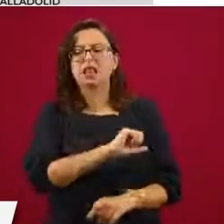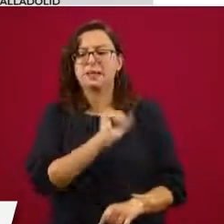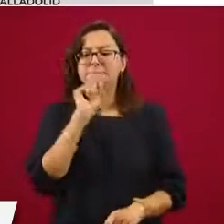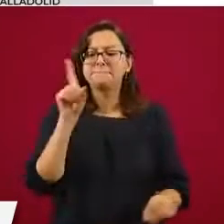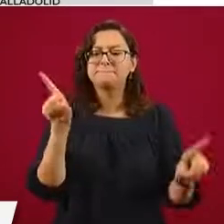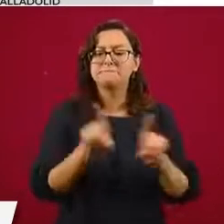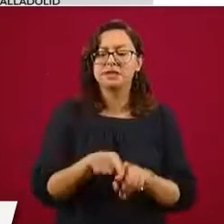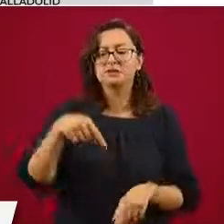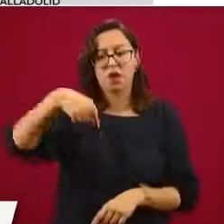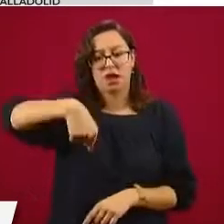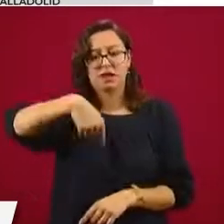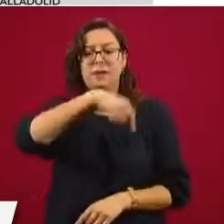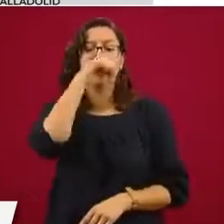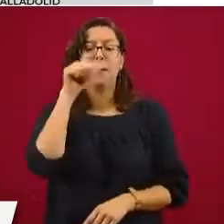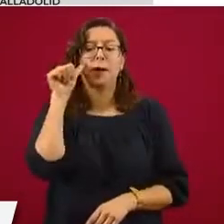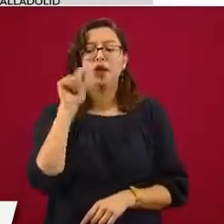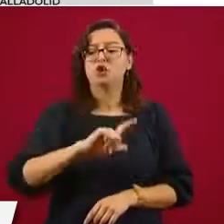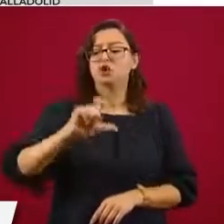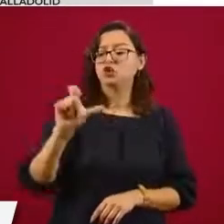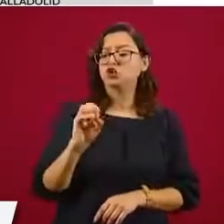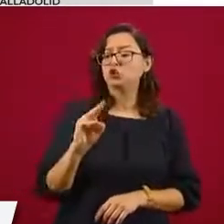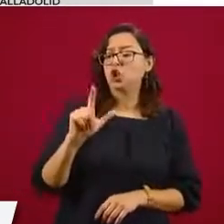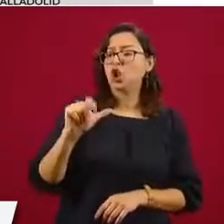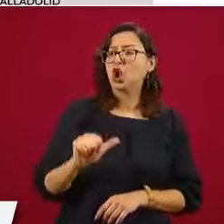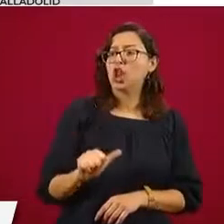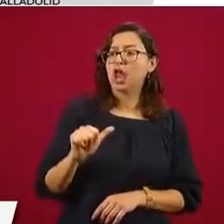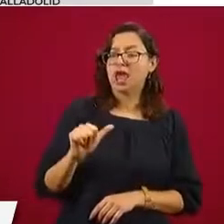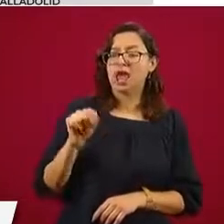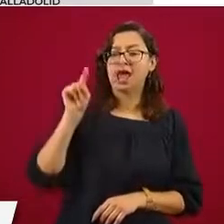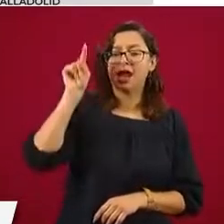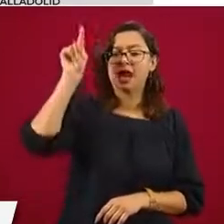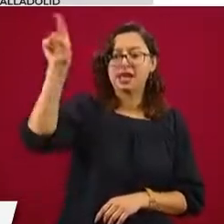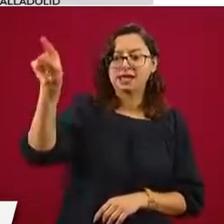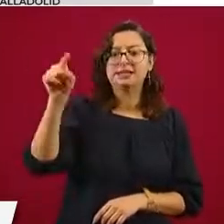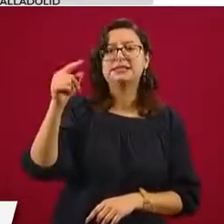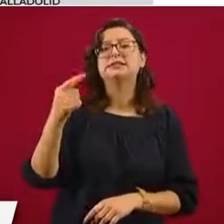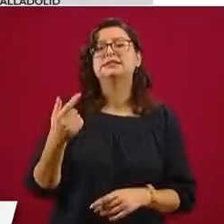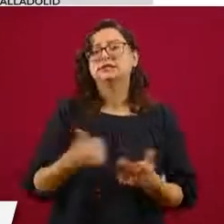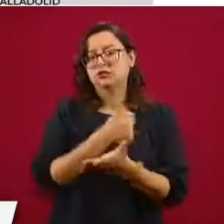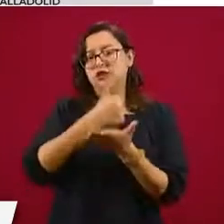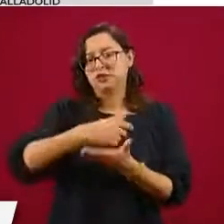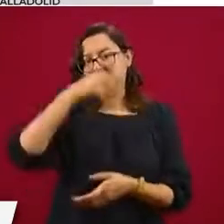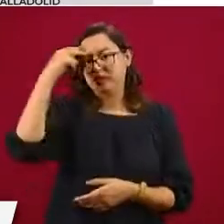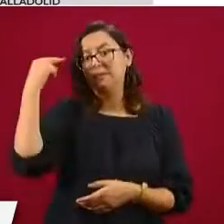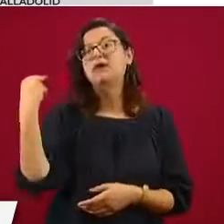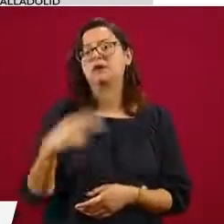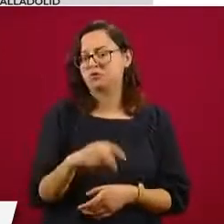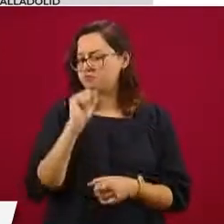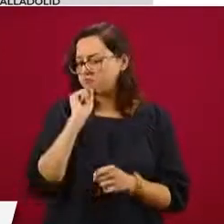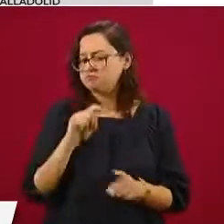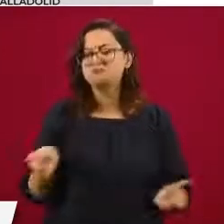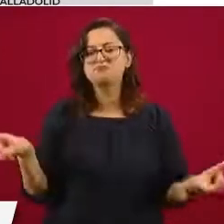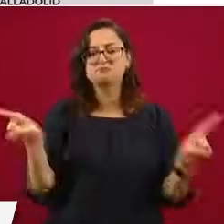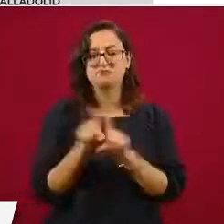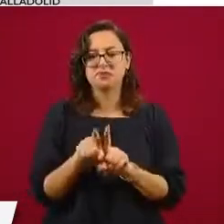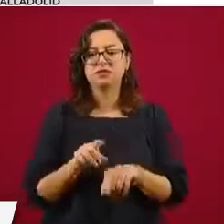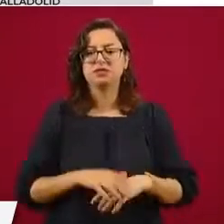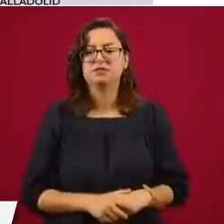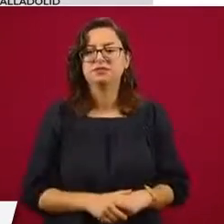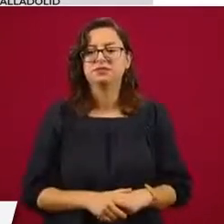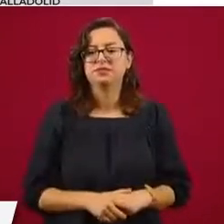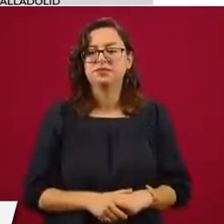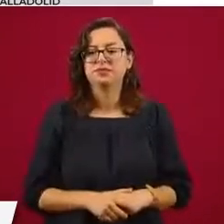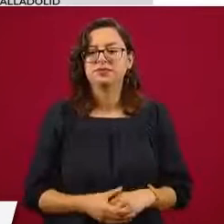aquí en la Avenito Juárez, de la Ciudad de México, calzada La Huerta 200, y gasolinera La Barranca de Álamo,